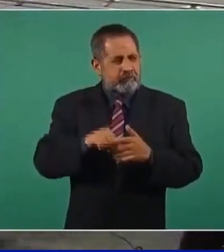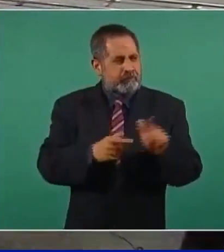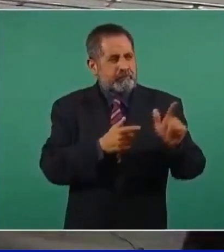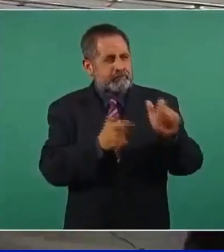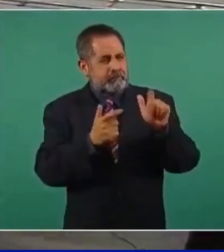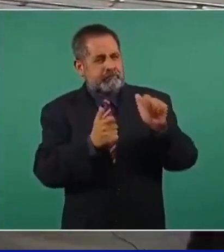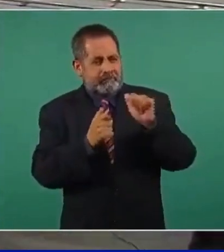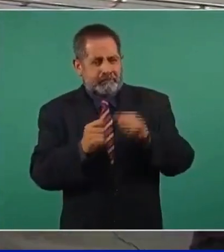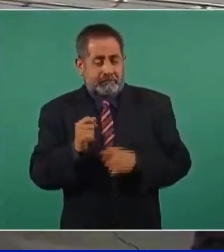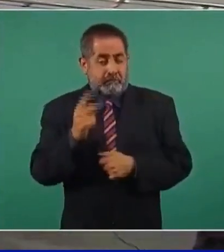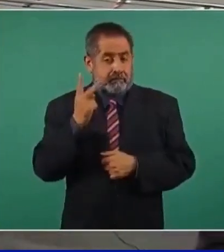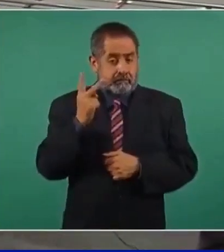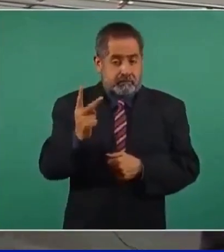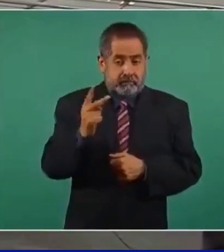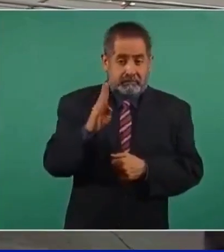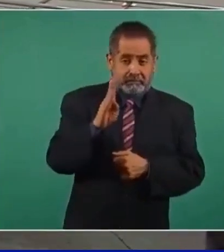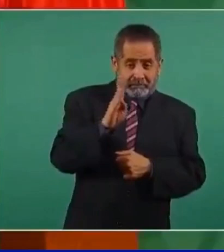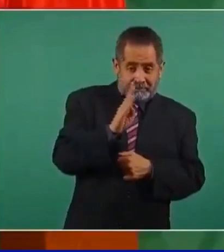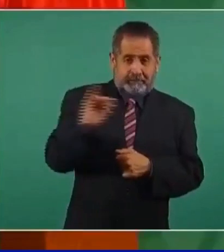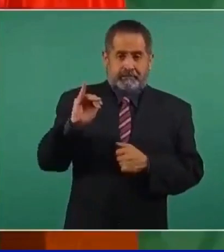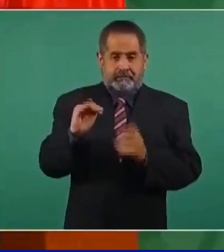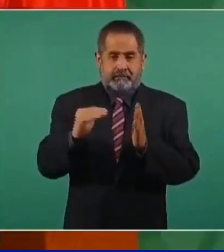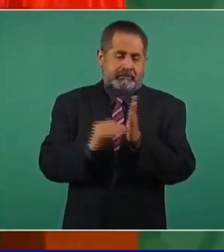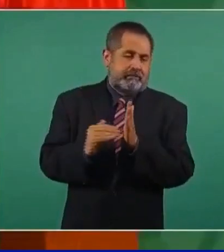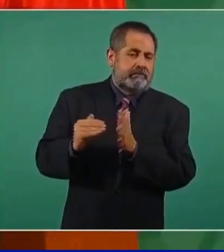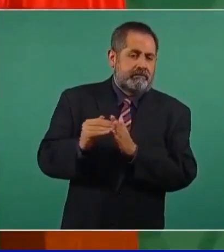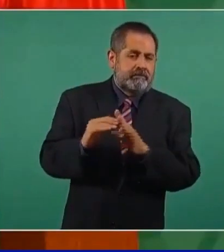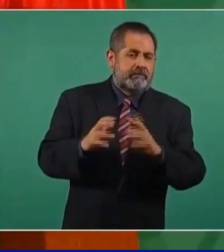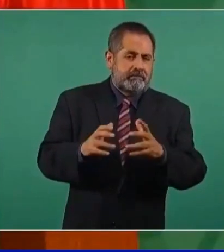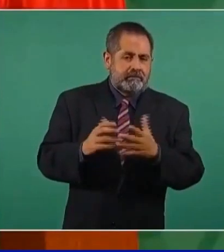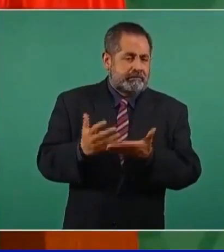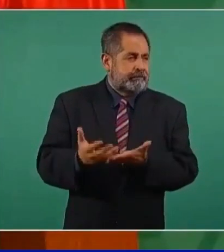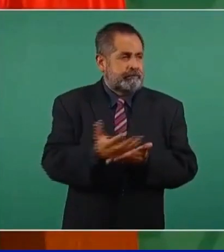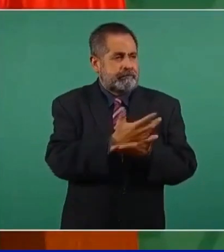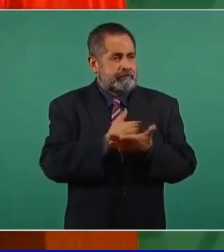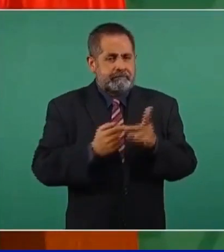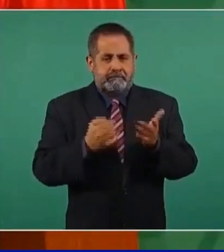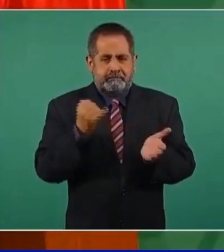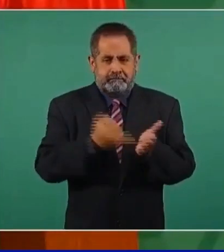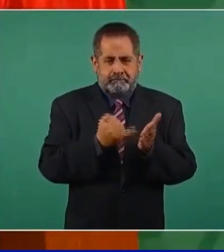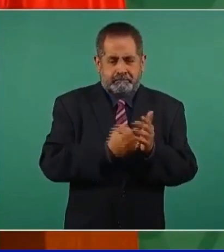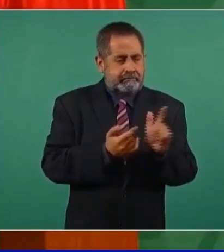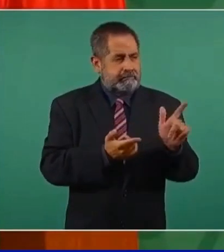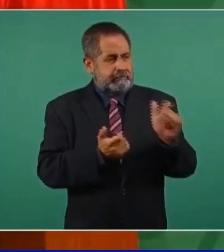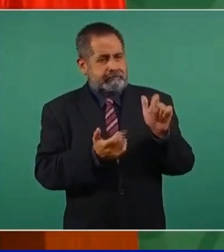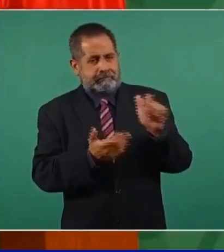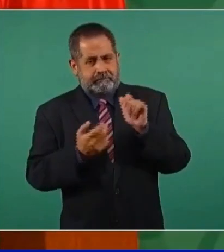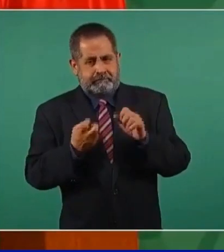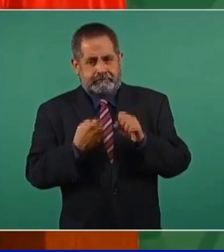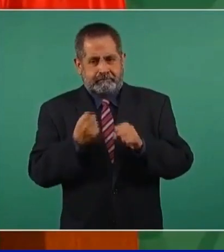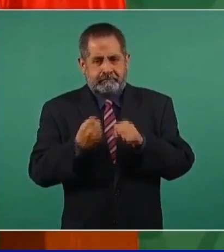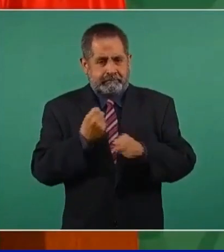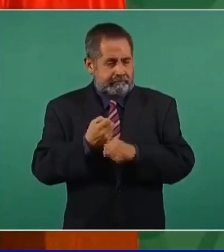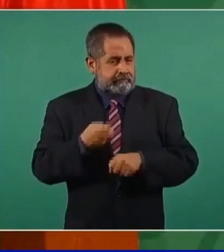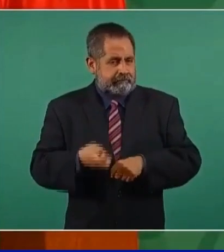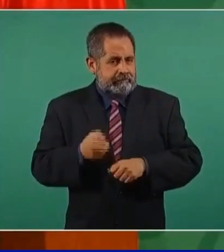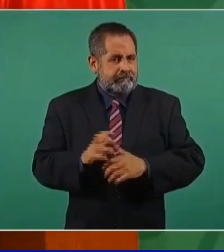billones de ingresos de este año y el año pasado